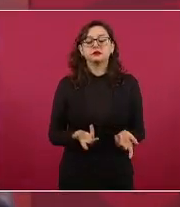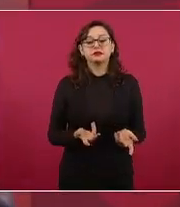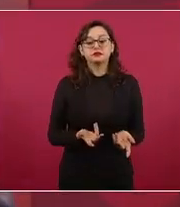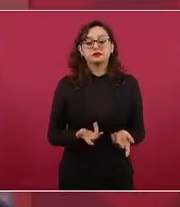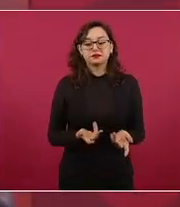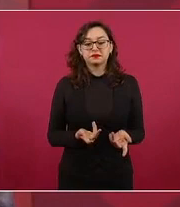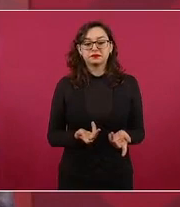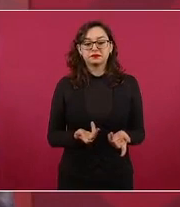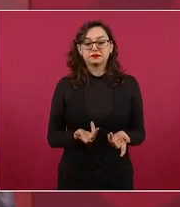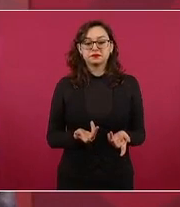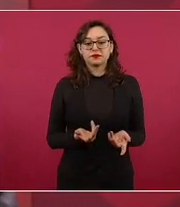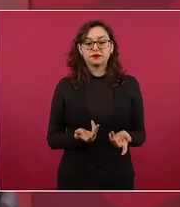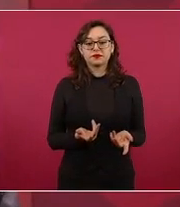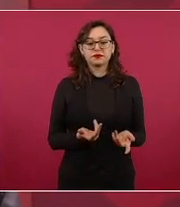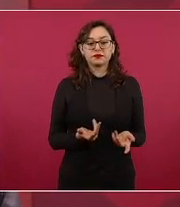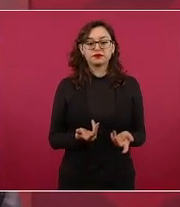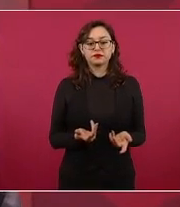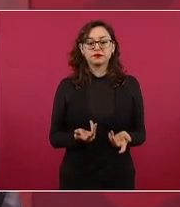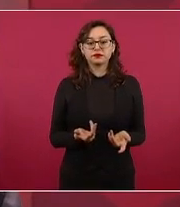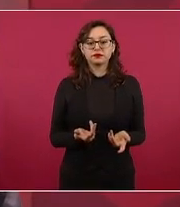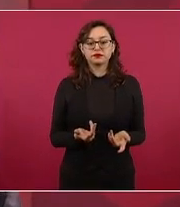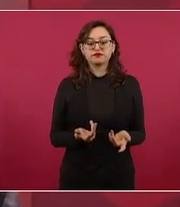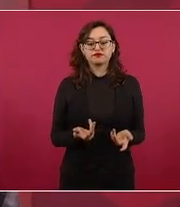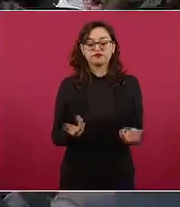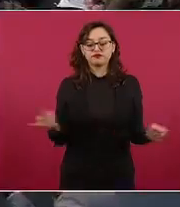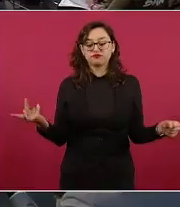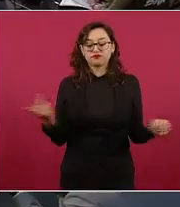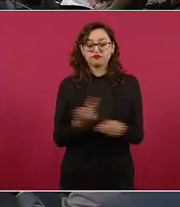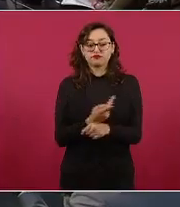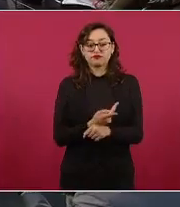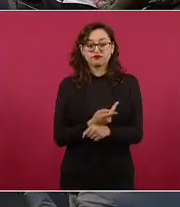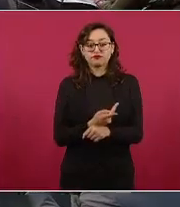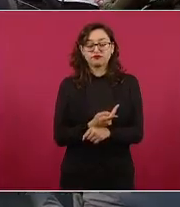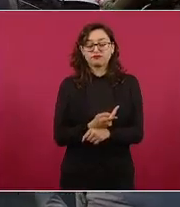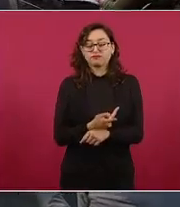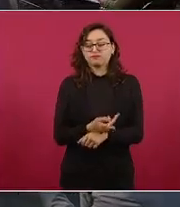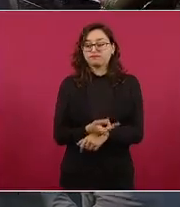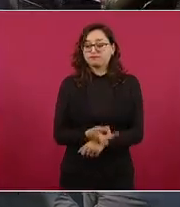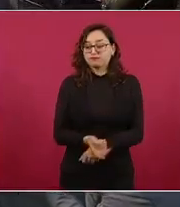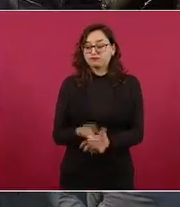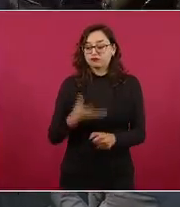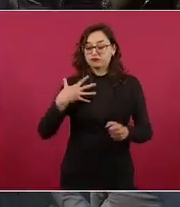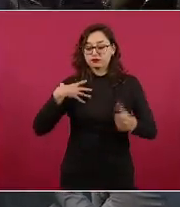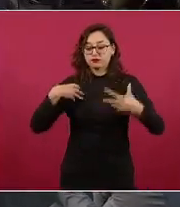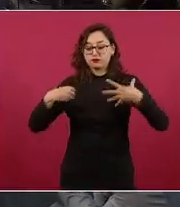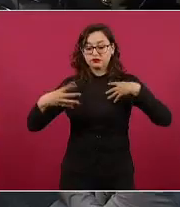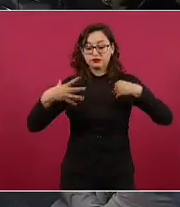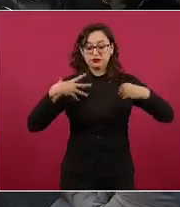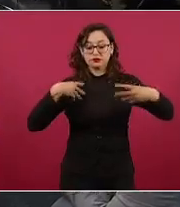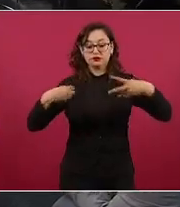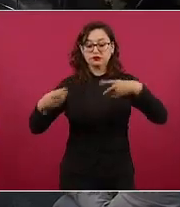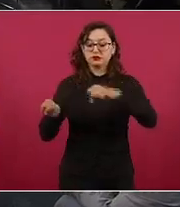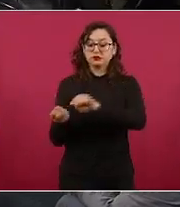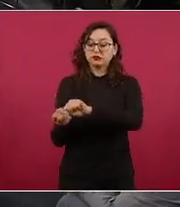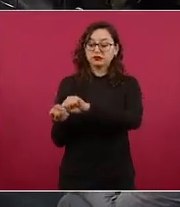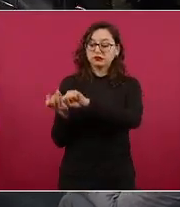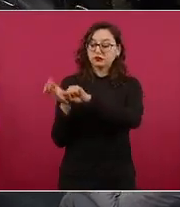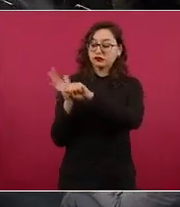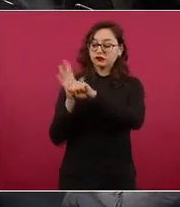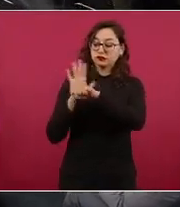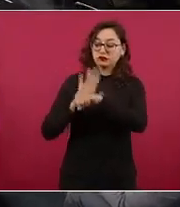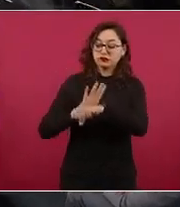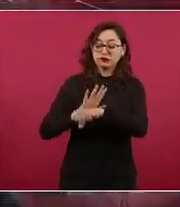tremenda pandemia del COVID habían en venta